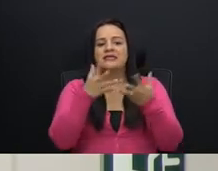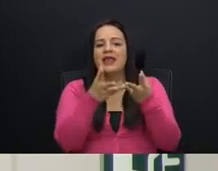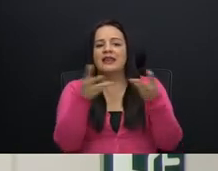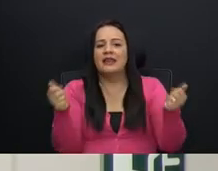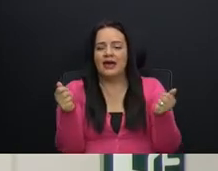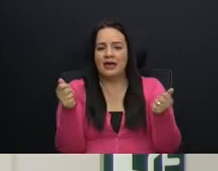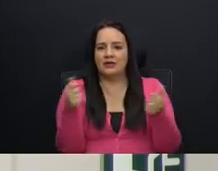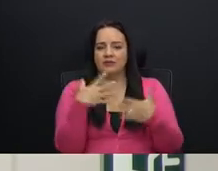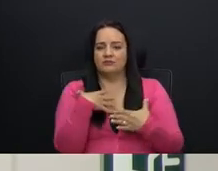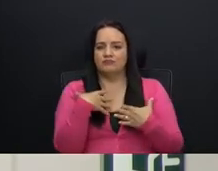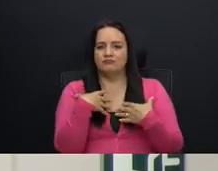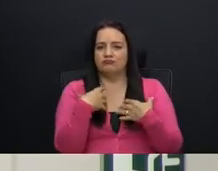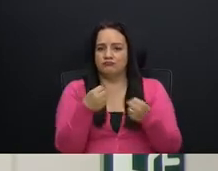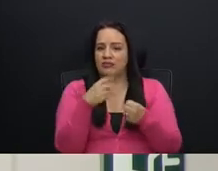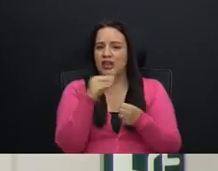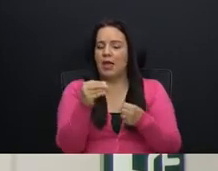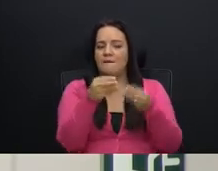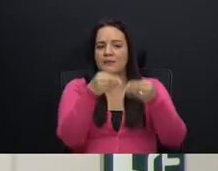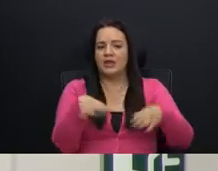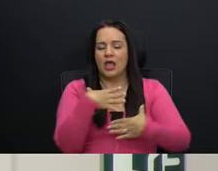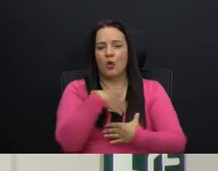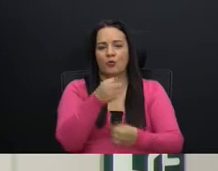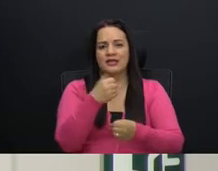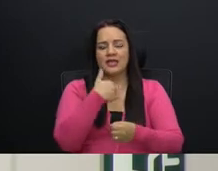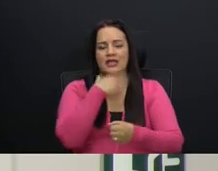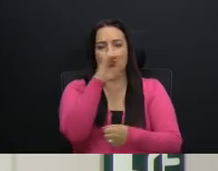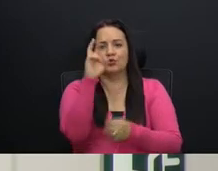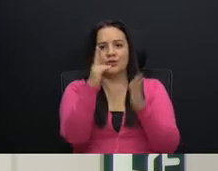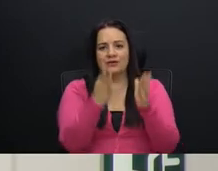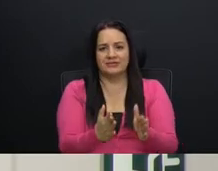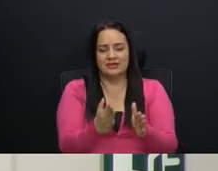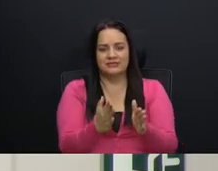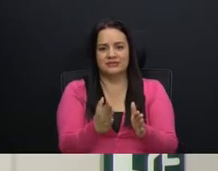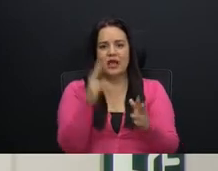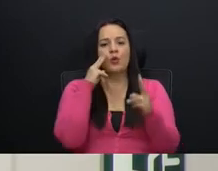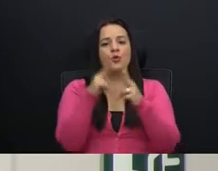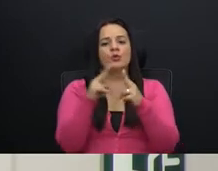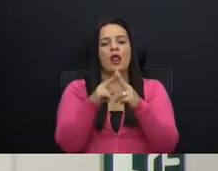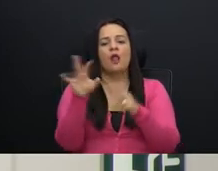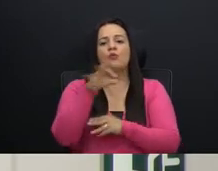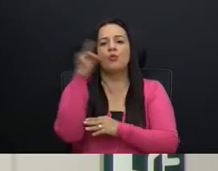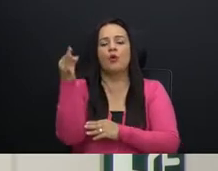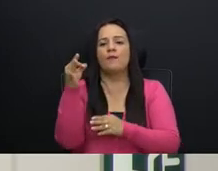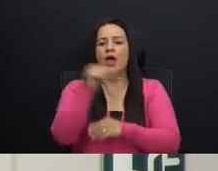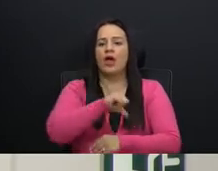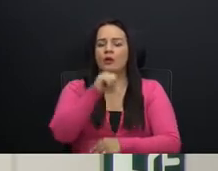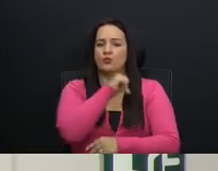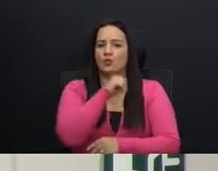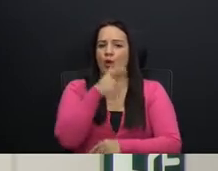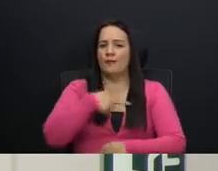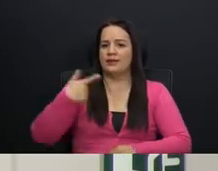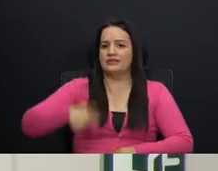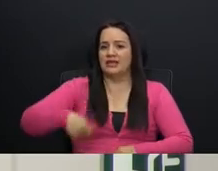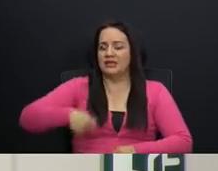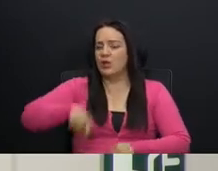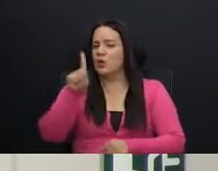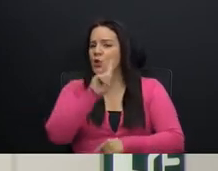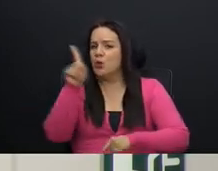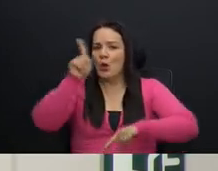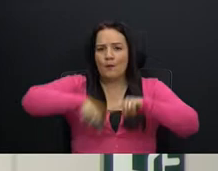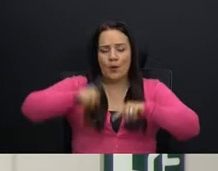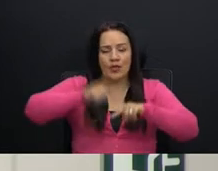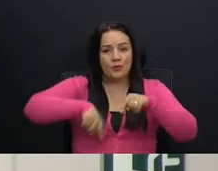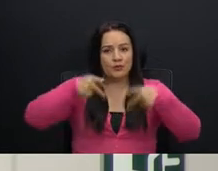todos los costarricenses. Y cada uno de los costarricenses, al conocer la forma en que actúa el señor presidente, no podemos